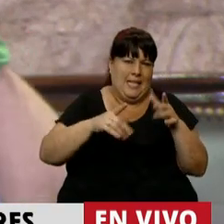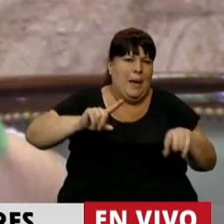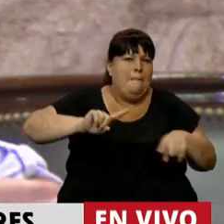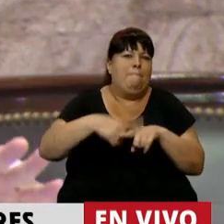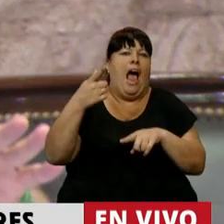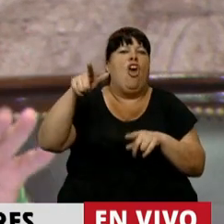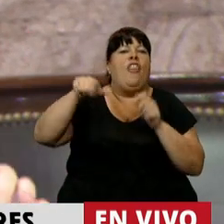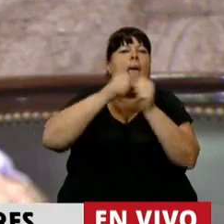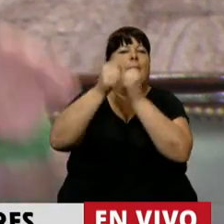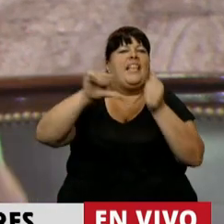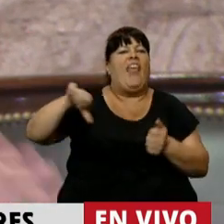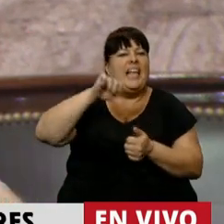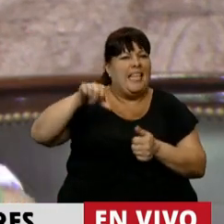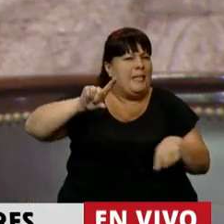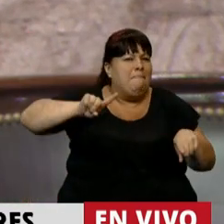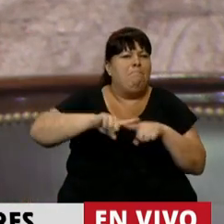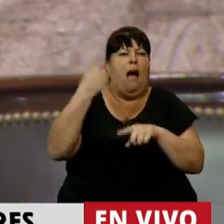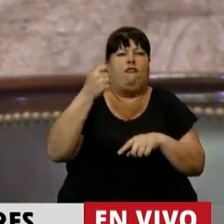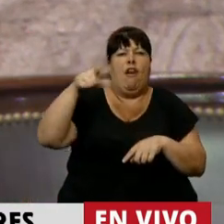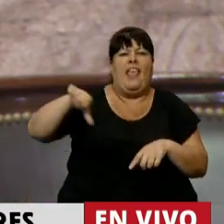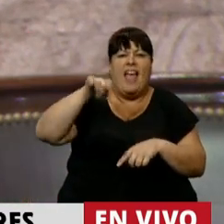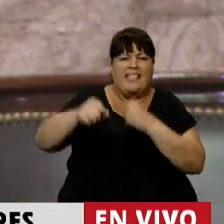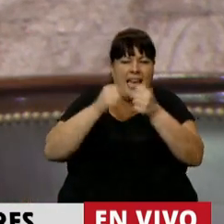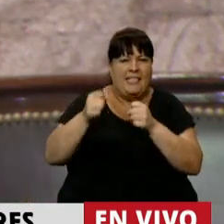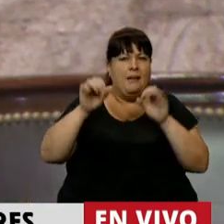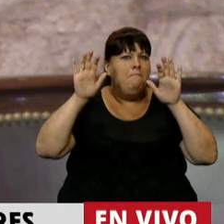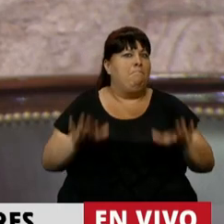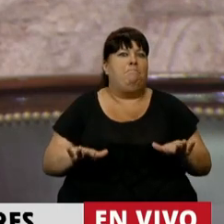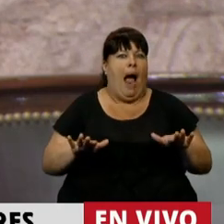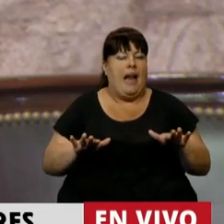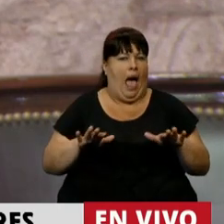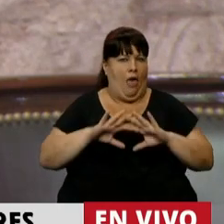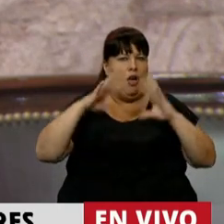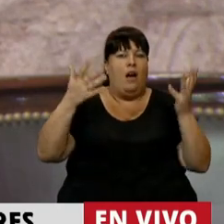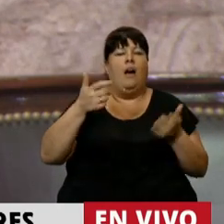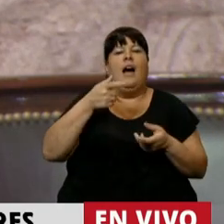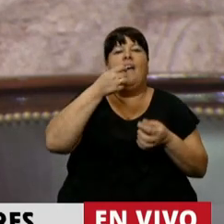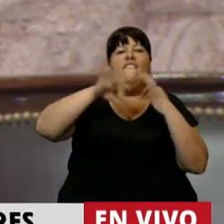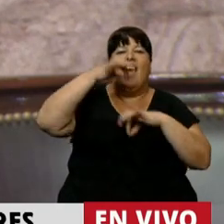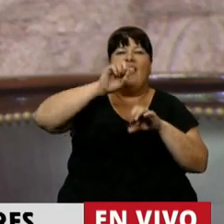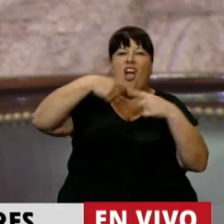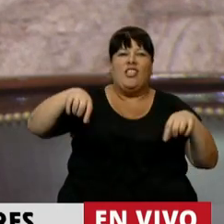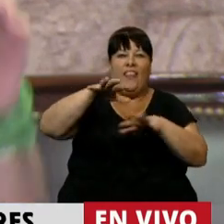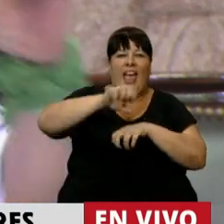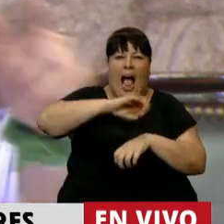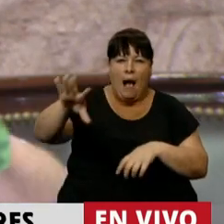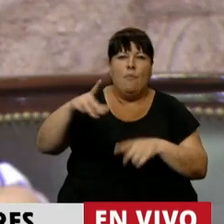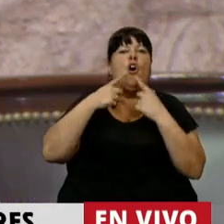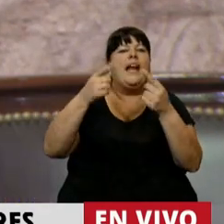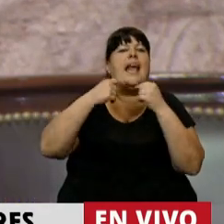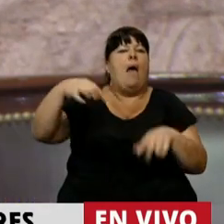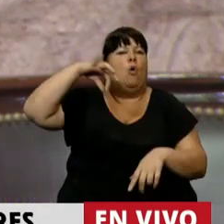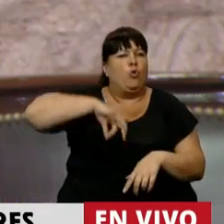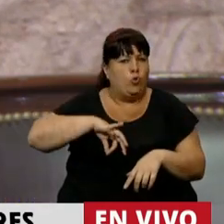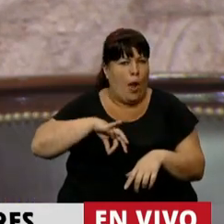huelga de los aceiteros, la gran huelga de los aceiteros que paraliza el complejo agroexportador en reclamos por